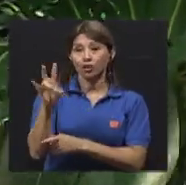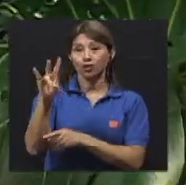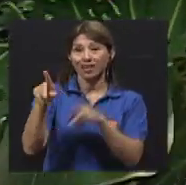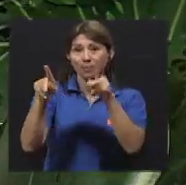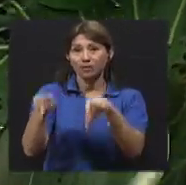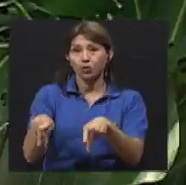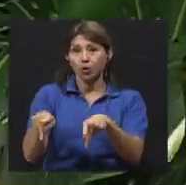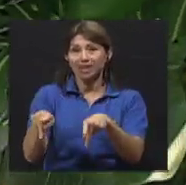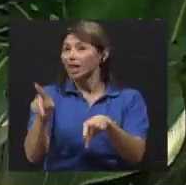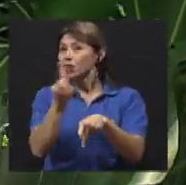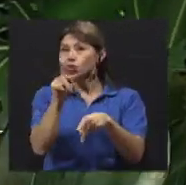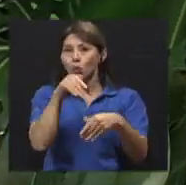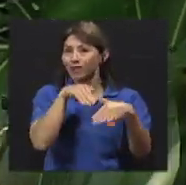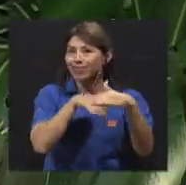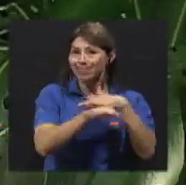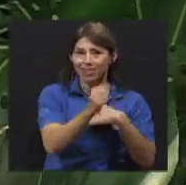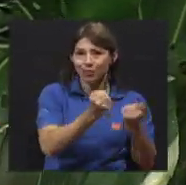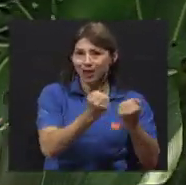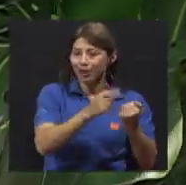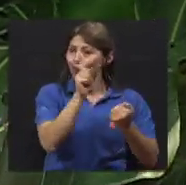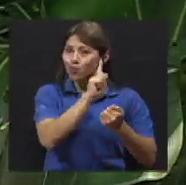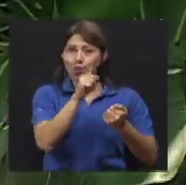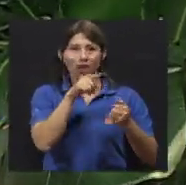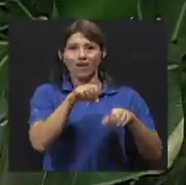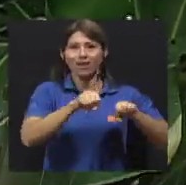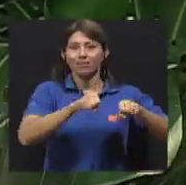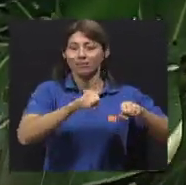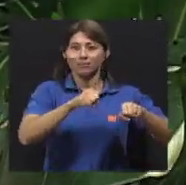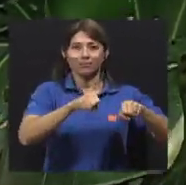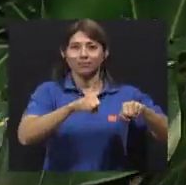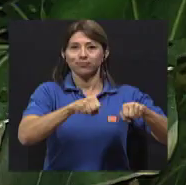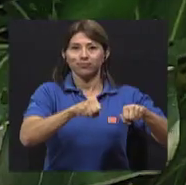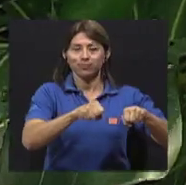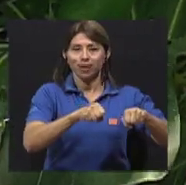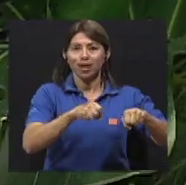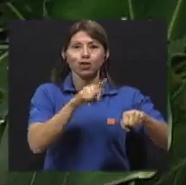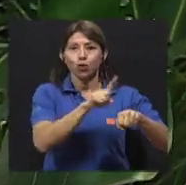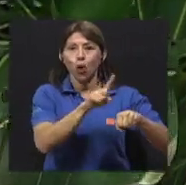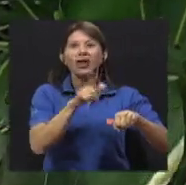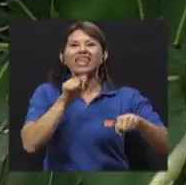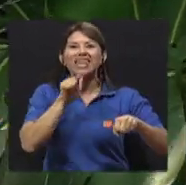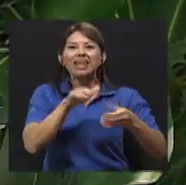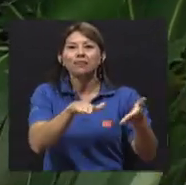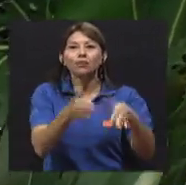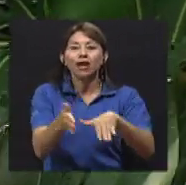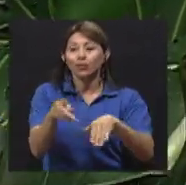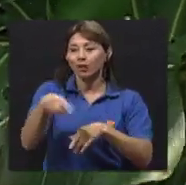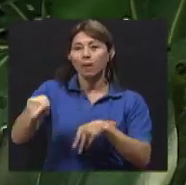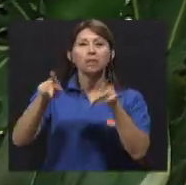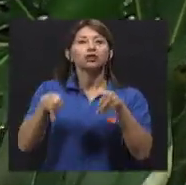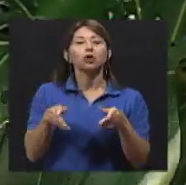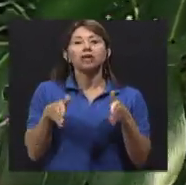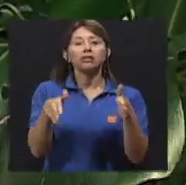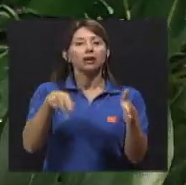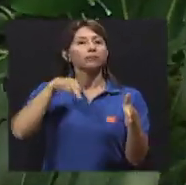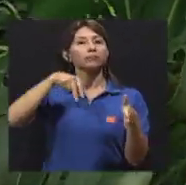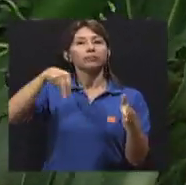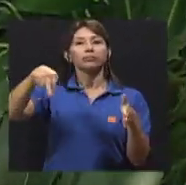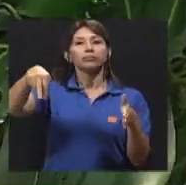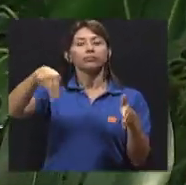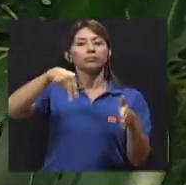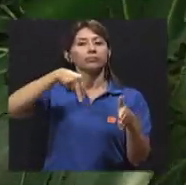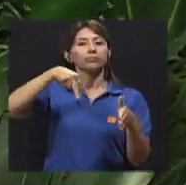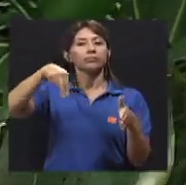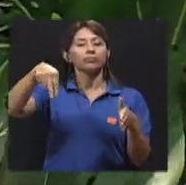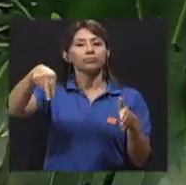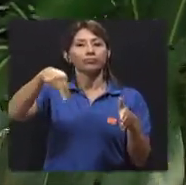encabezando, lamentablemente, la lista de muertes in situ. Estos son los datos que estamos manejando. Hay un subregistro